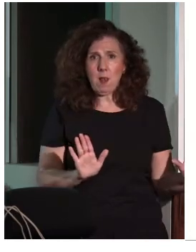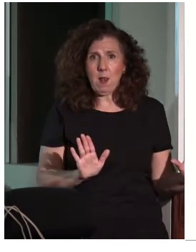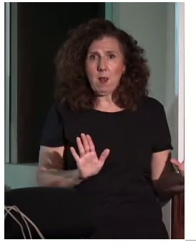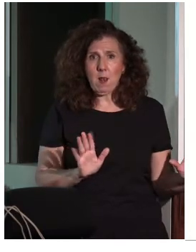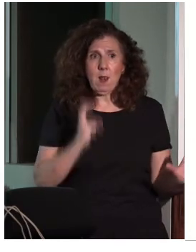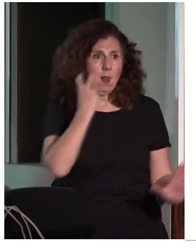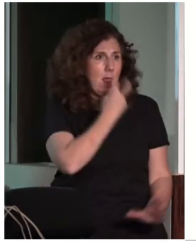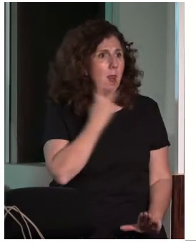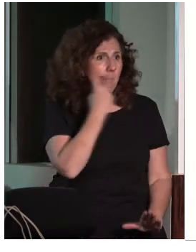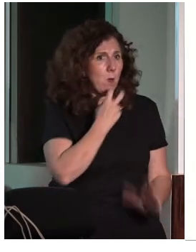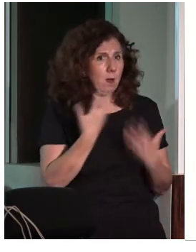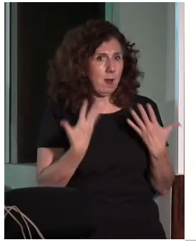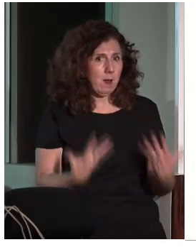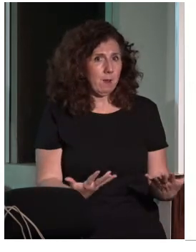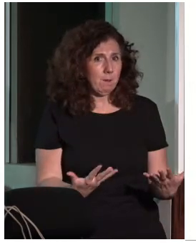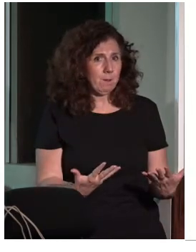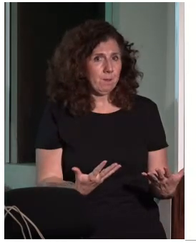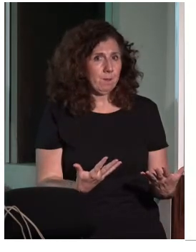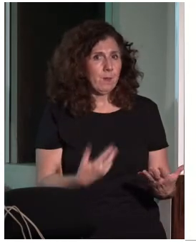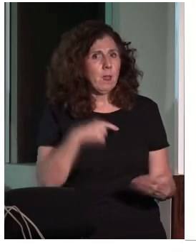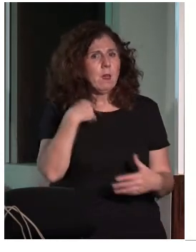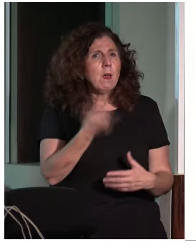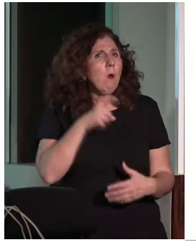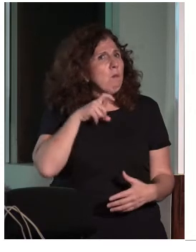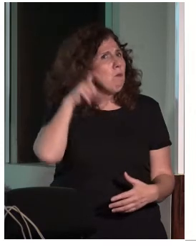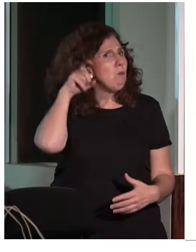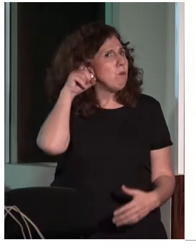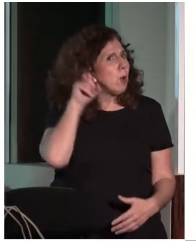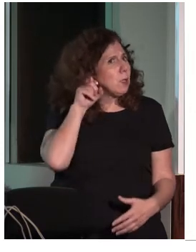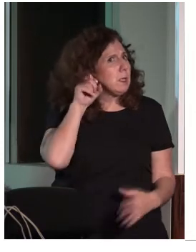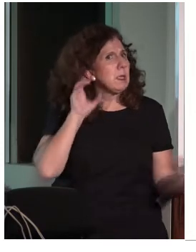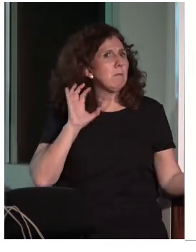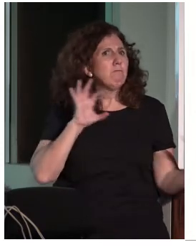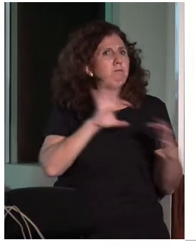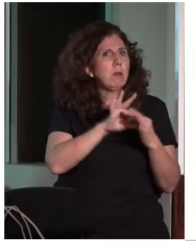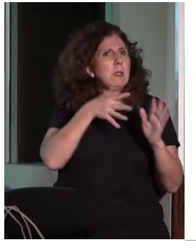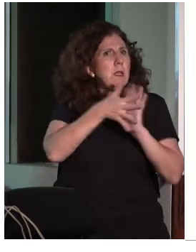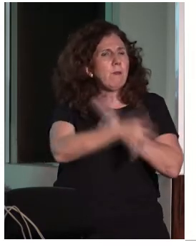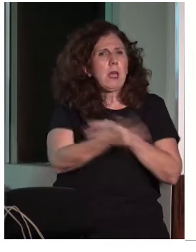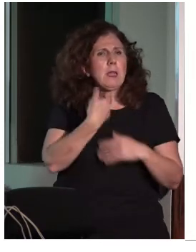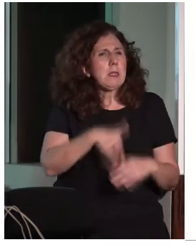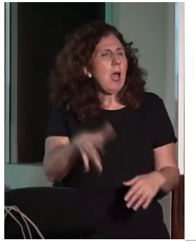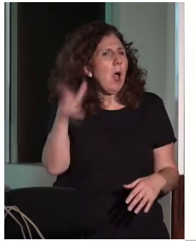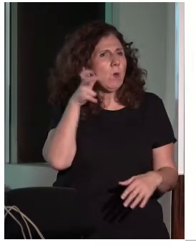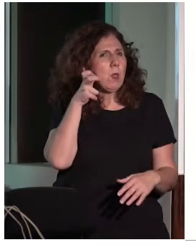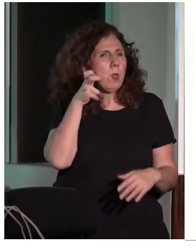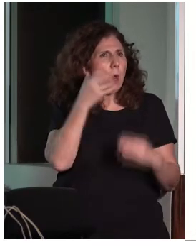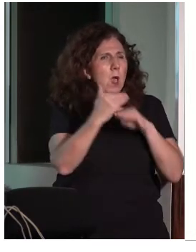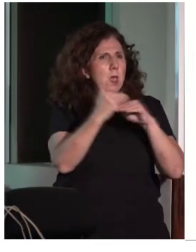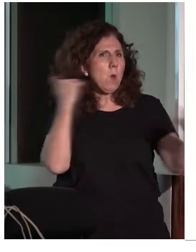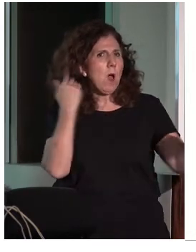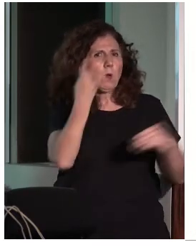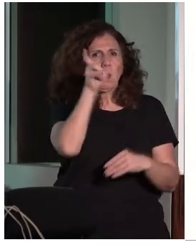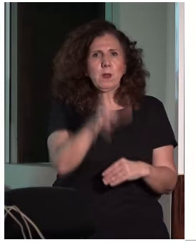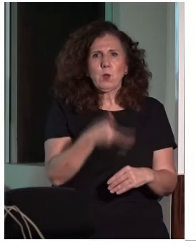Lo que les he comentado antes es que solo con las prótesis no hay una equiparación a la audición de una persona oyente. En cuanto a los